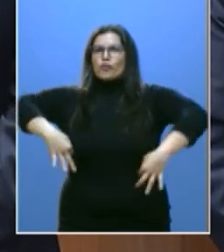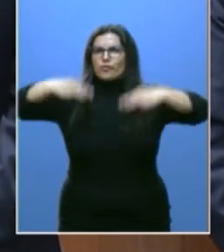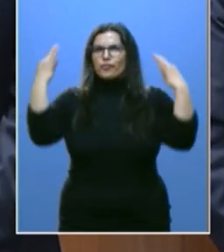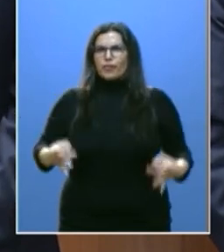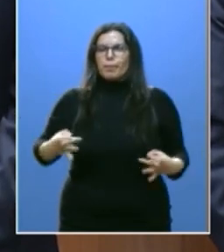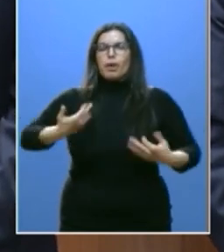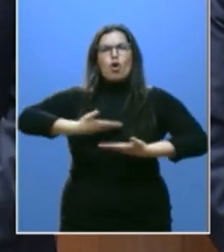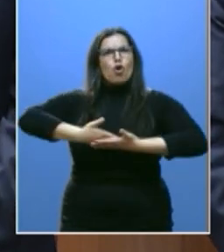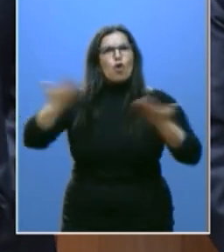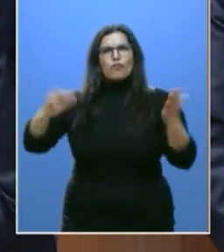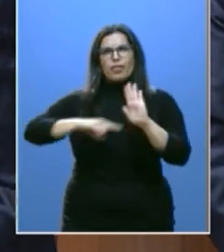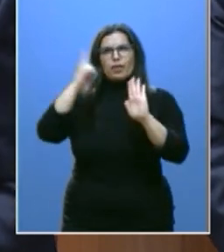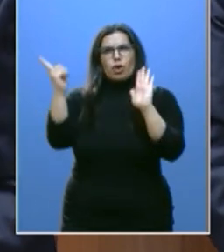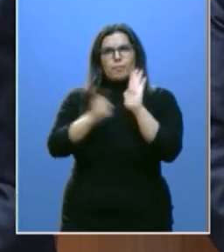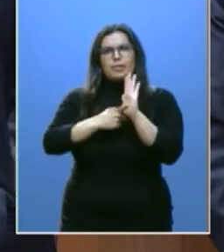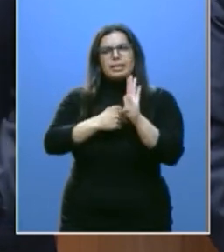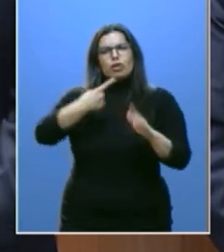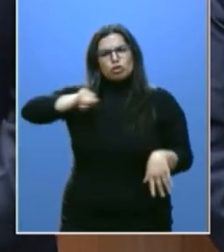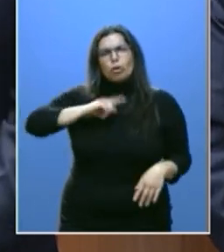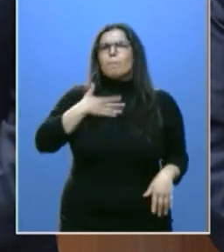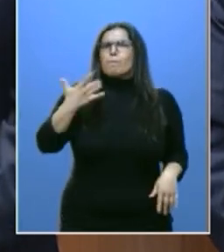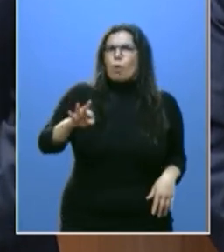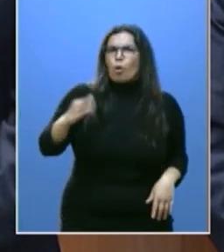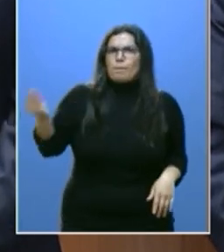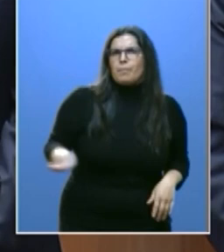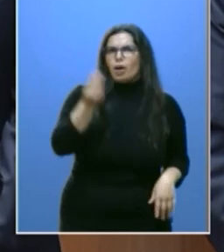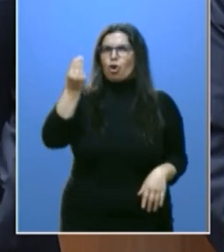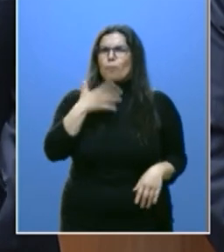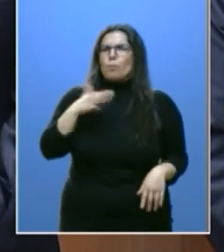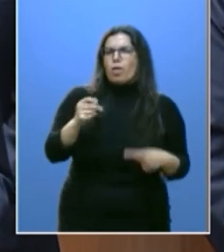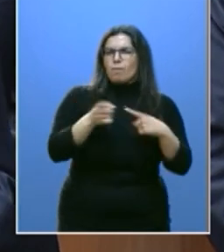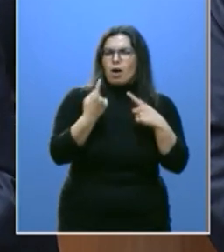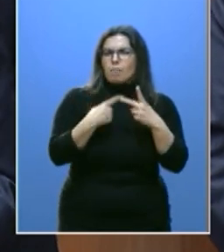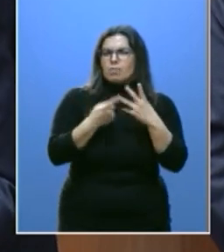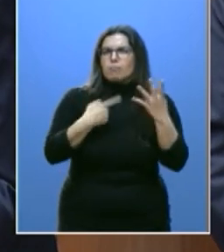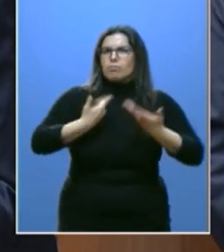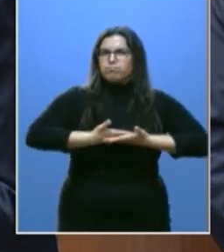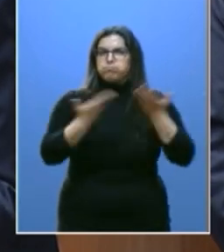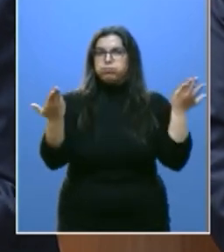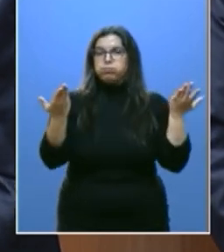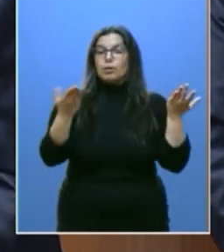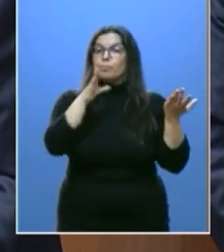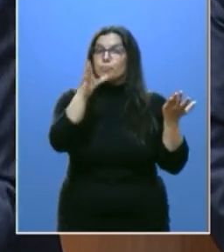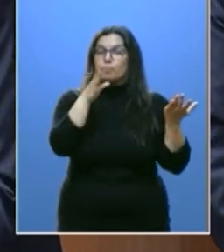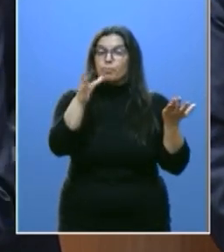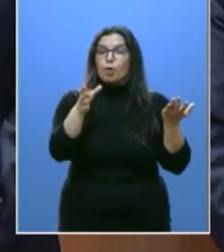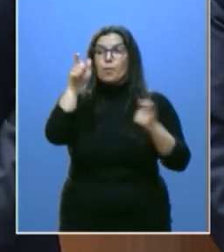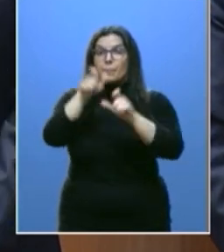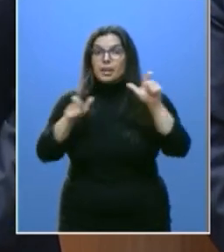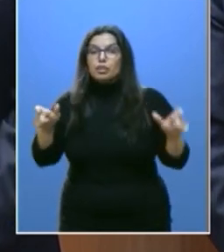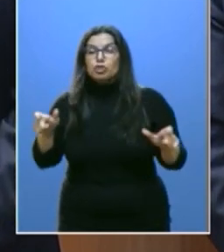confíe plenamente en nuestras posibilidades, en nuestras posibilidades como comunidad, porque sólo los pueblos